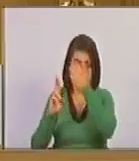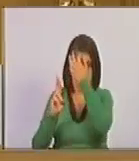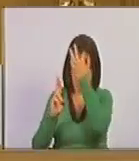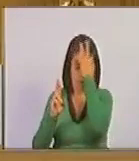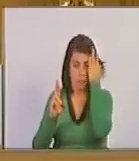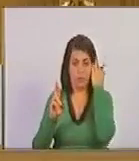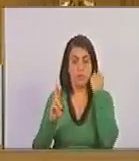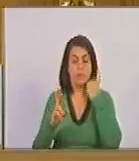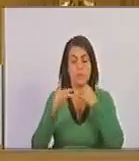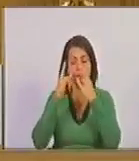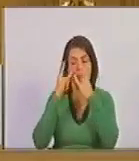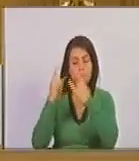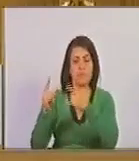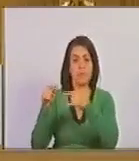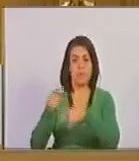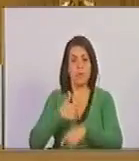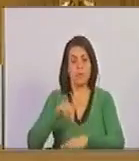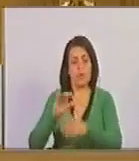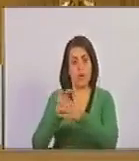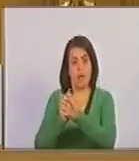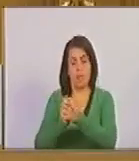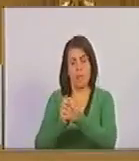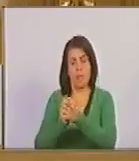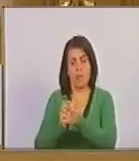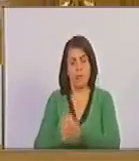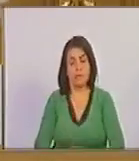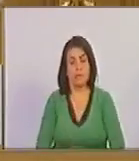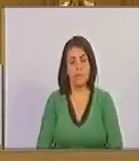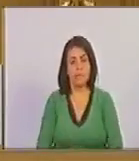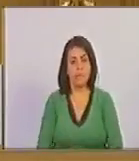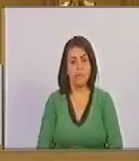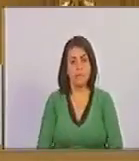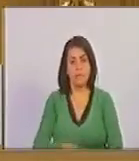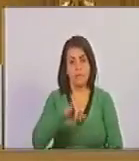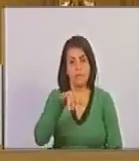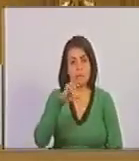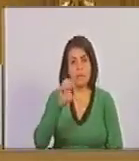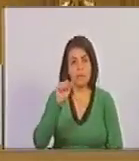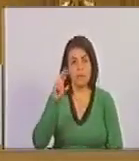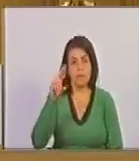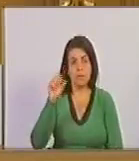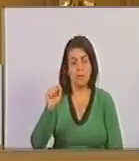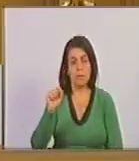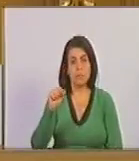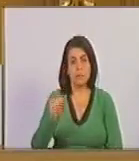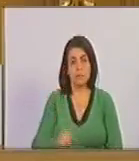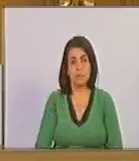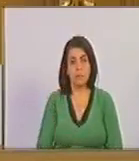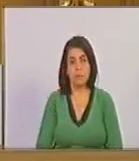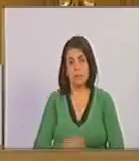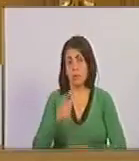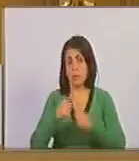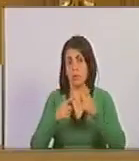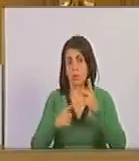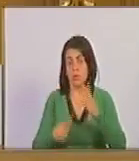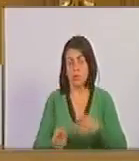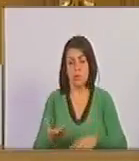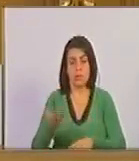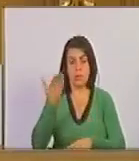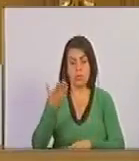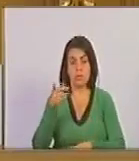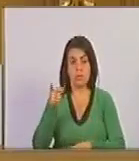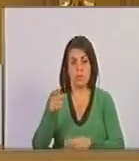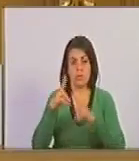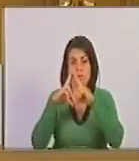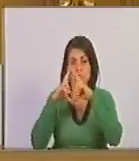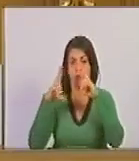admiramos, que fue nuestro compañero Jesús Rivero, que le tocó una cosa sumamente importante